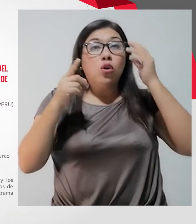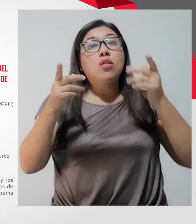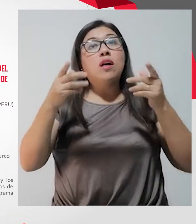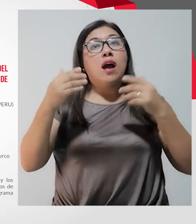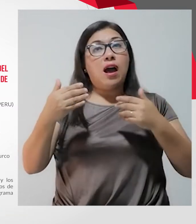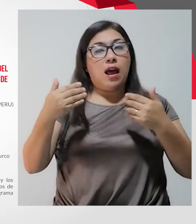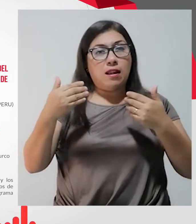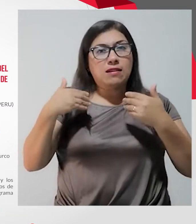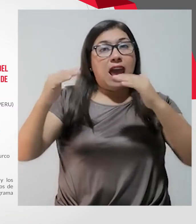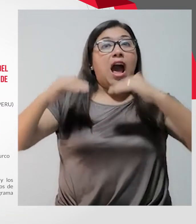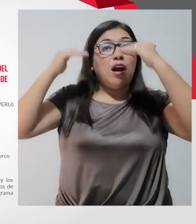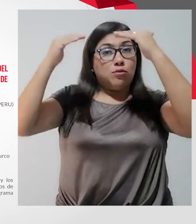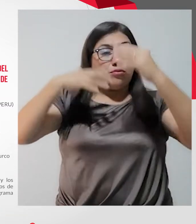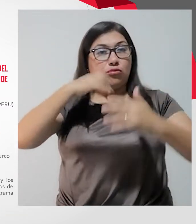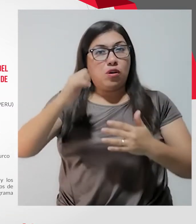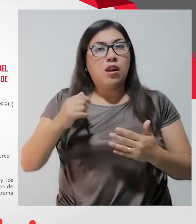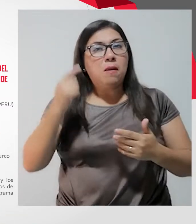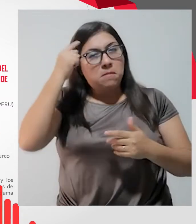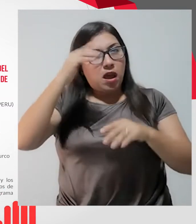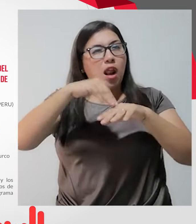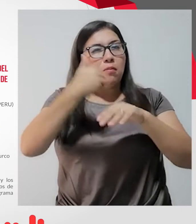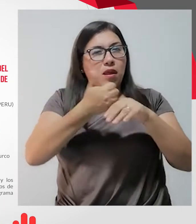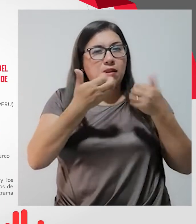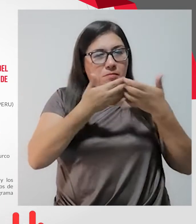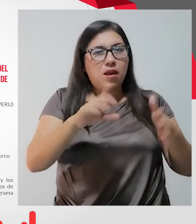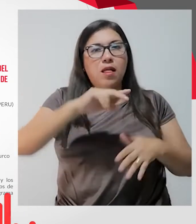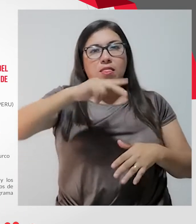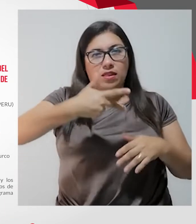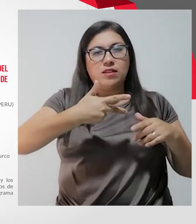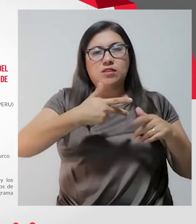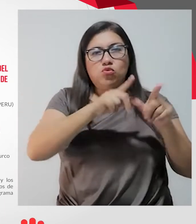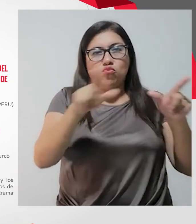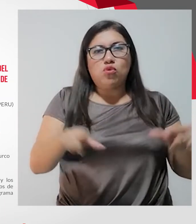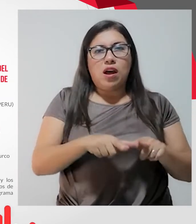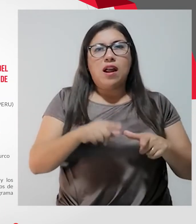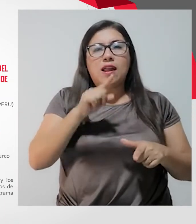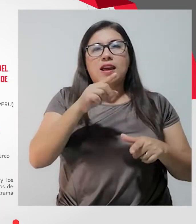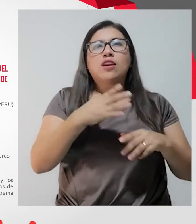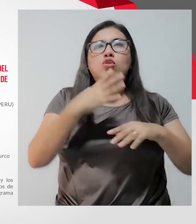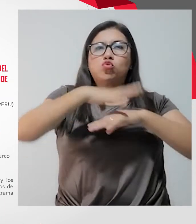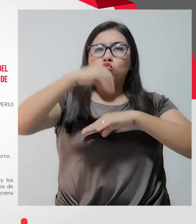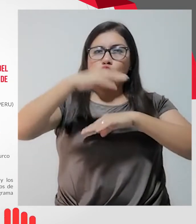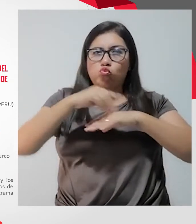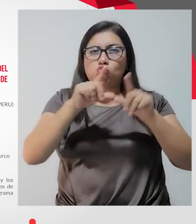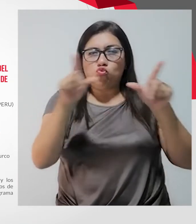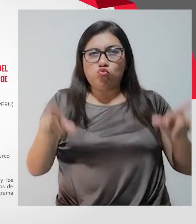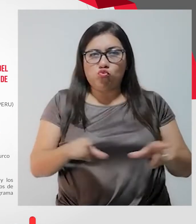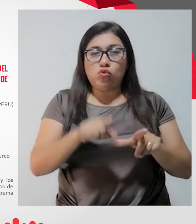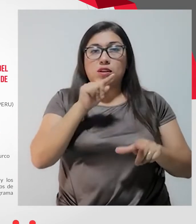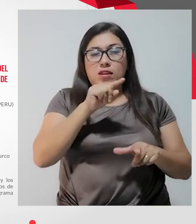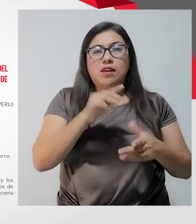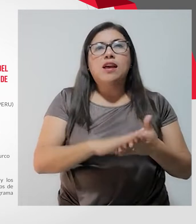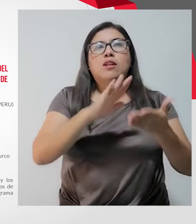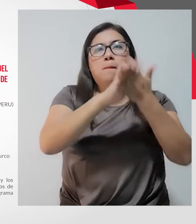pensamos en inaugurar un tercero también. Tenemos un convenio con uno en O.G. Suiza, que se llama Paz Perú.